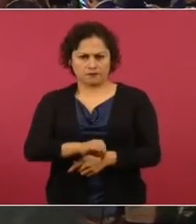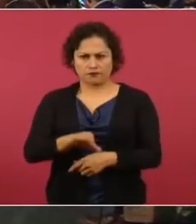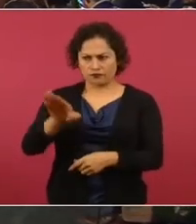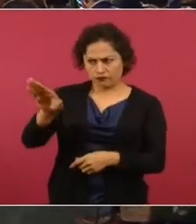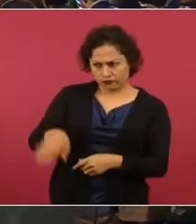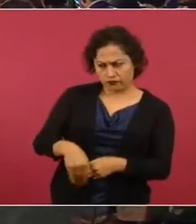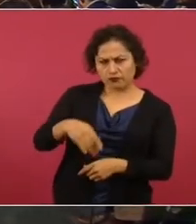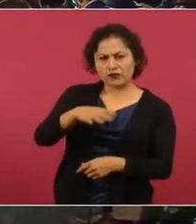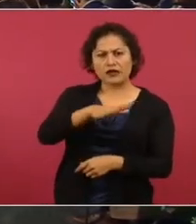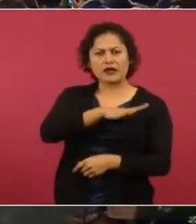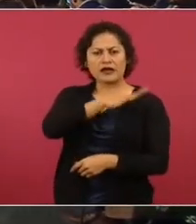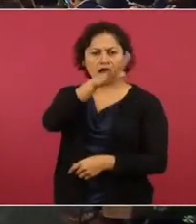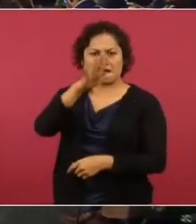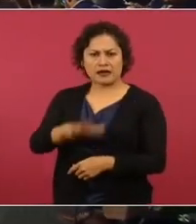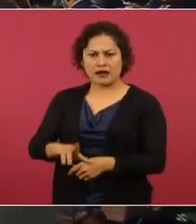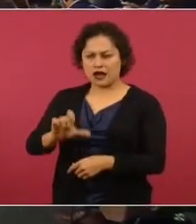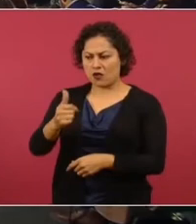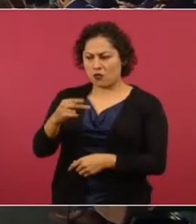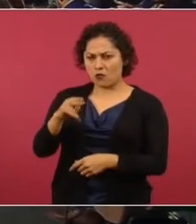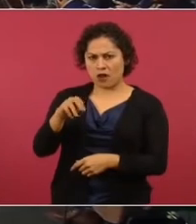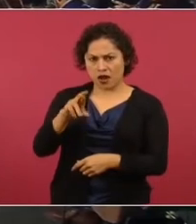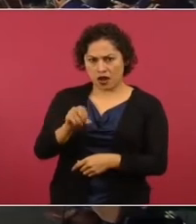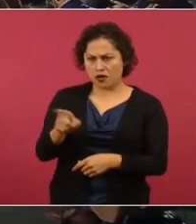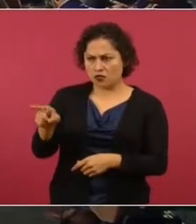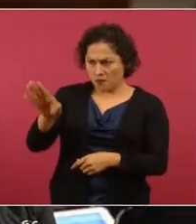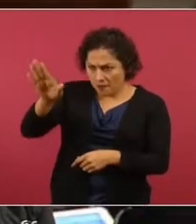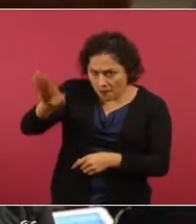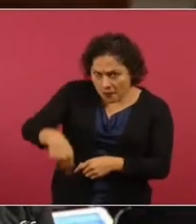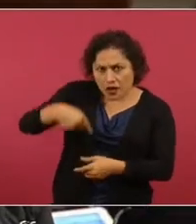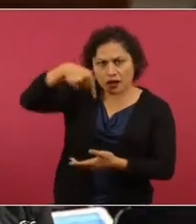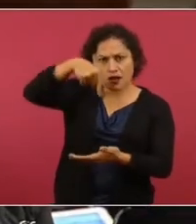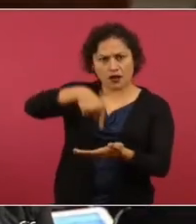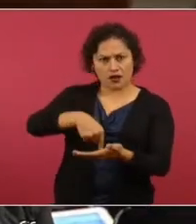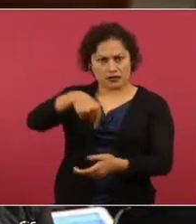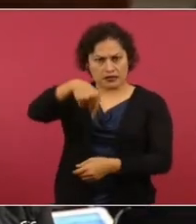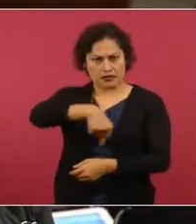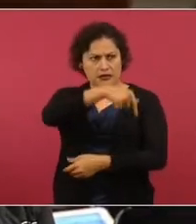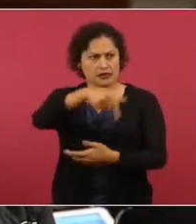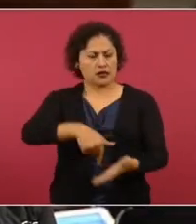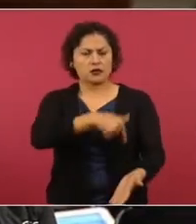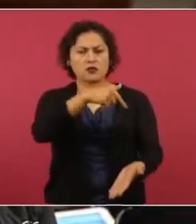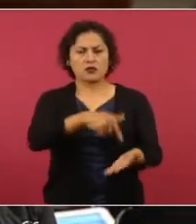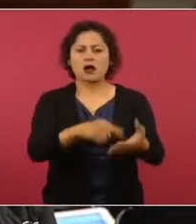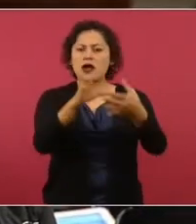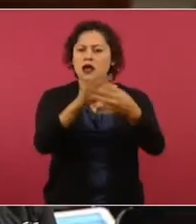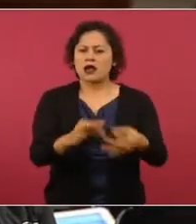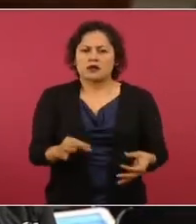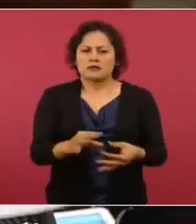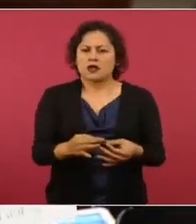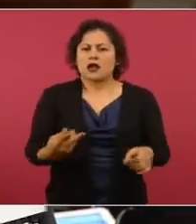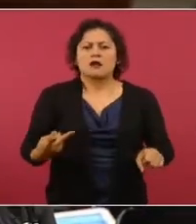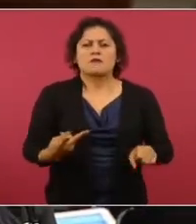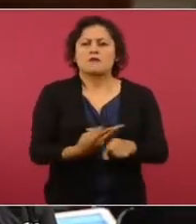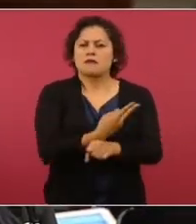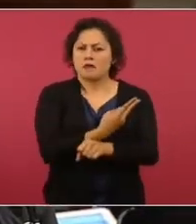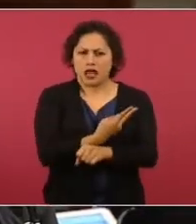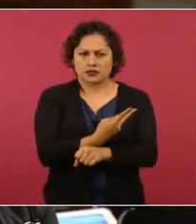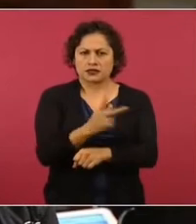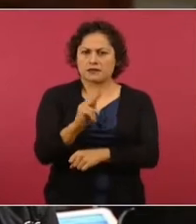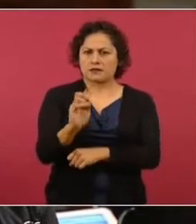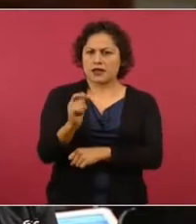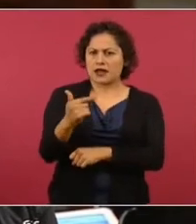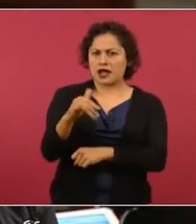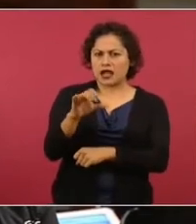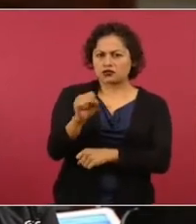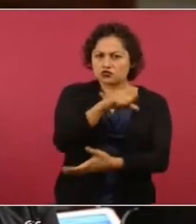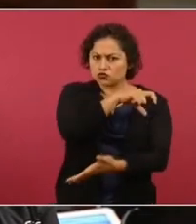viniera a este espacio justamente a explicarnos la base legal de este espionaje, la compra de Pegasus que tampoco